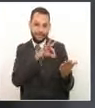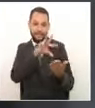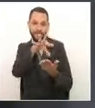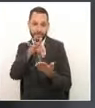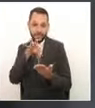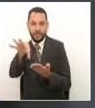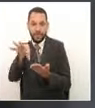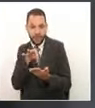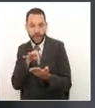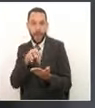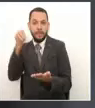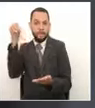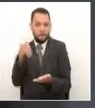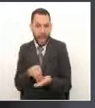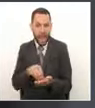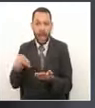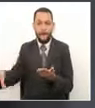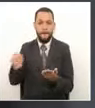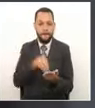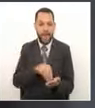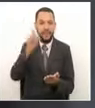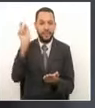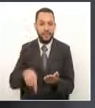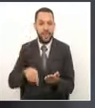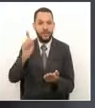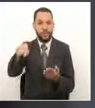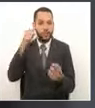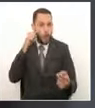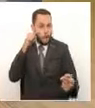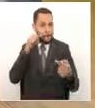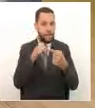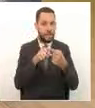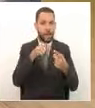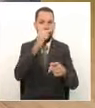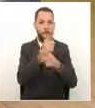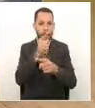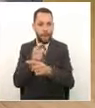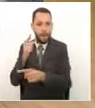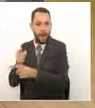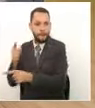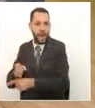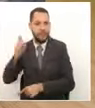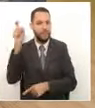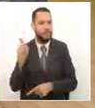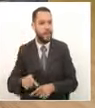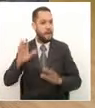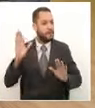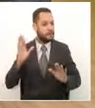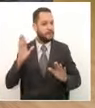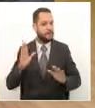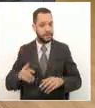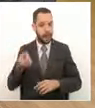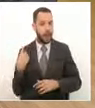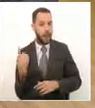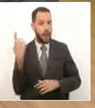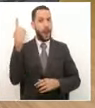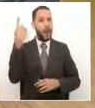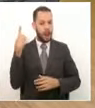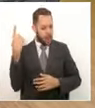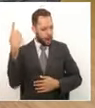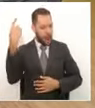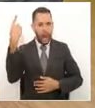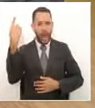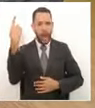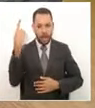toda una matriz muy interesante, pero entonces... Pero también habla de congruencia en el proceso. Que lo que se dice en campaña se cumple durante los periodos